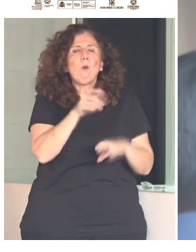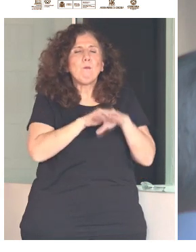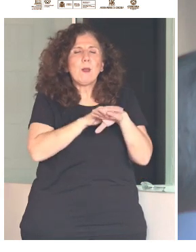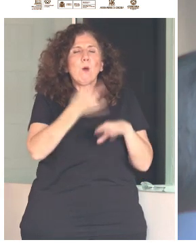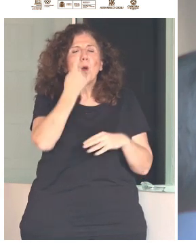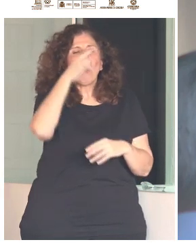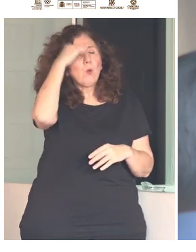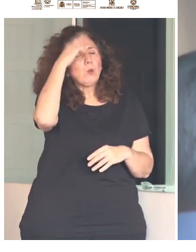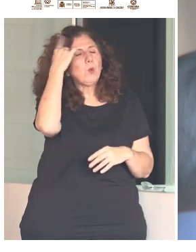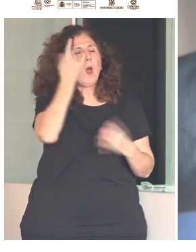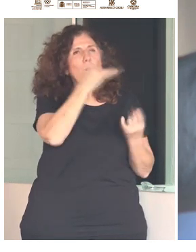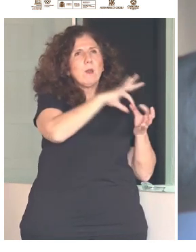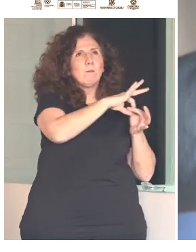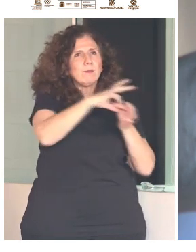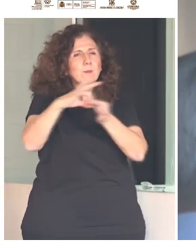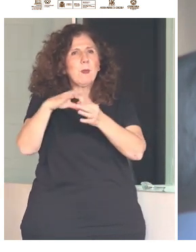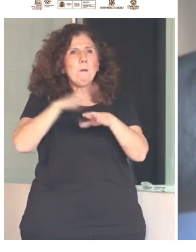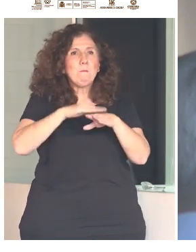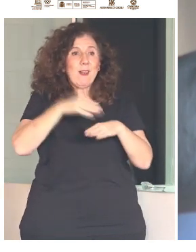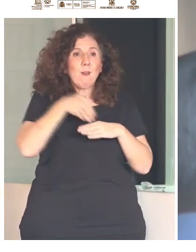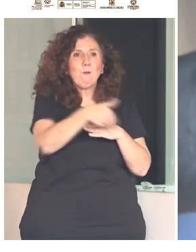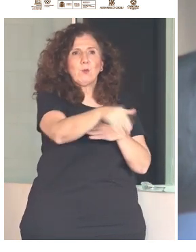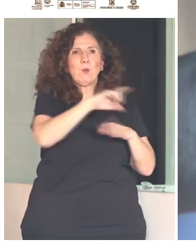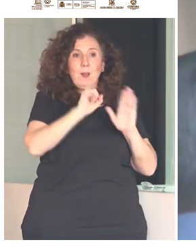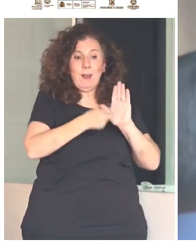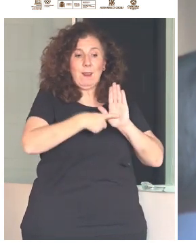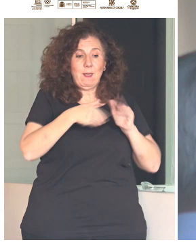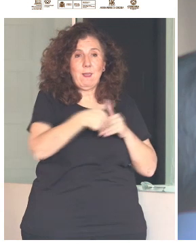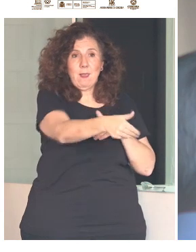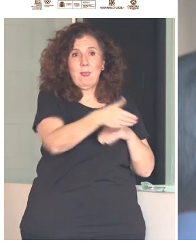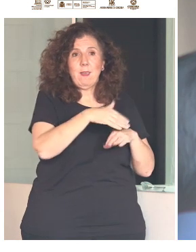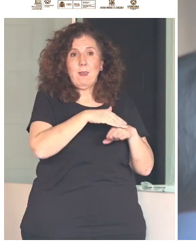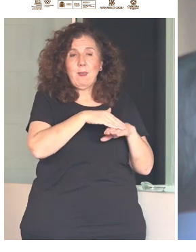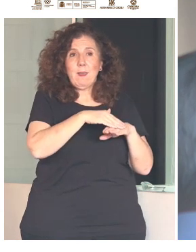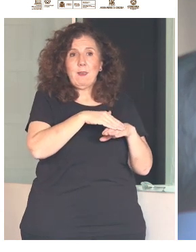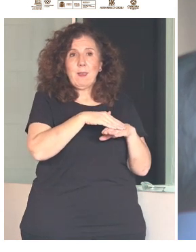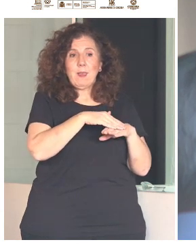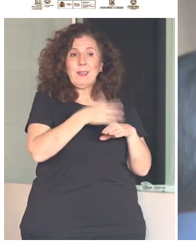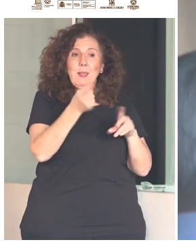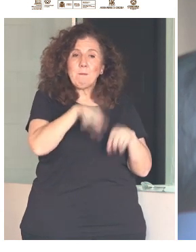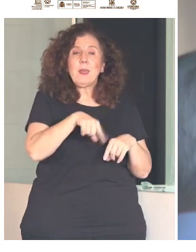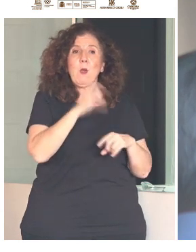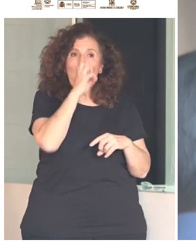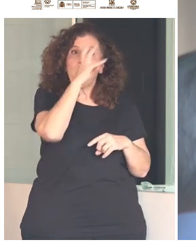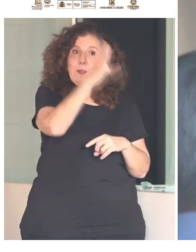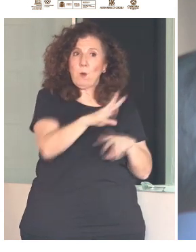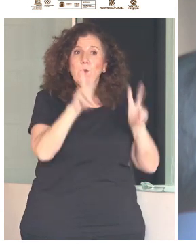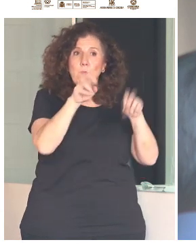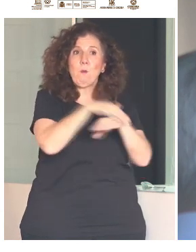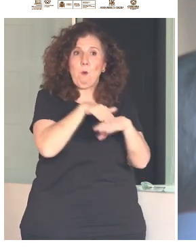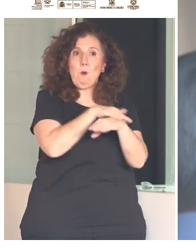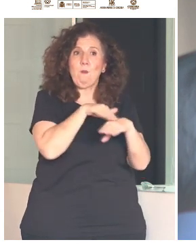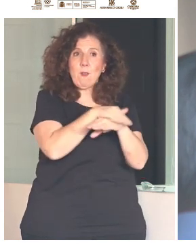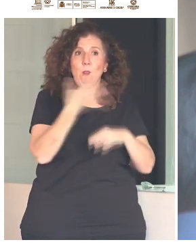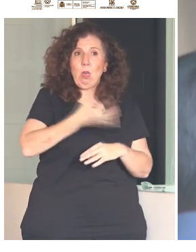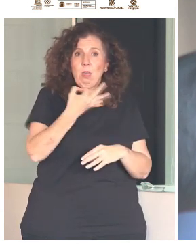reescribir en esta legislatura que está a punto de comenzar la historia de las personas con discapacidad.